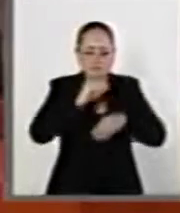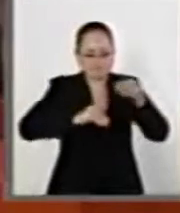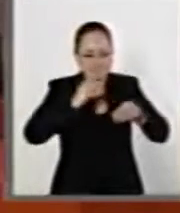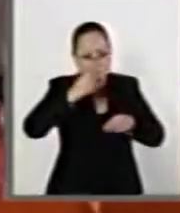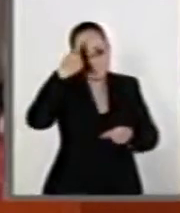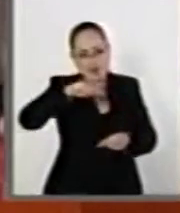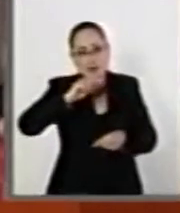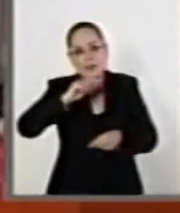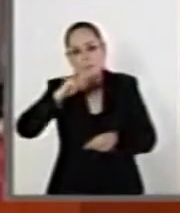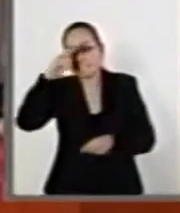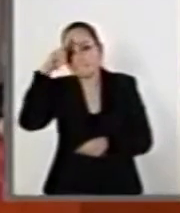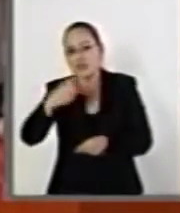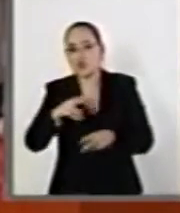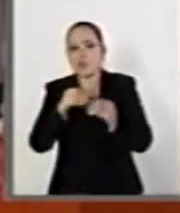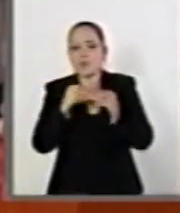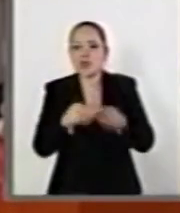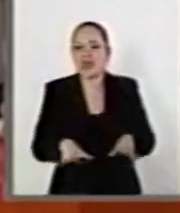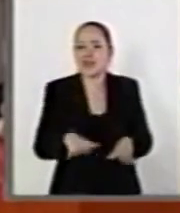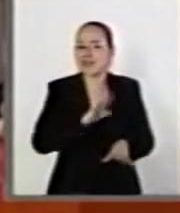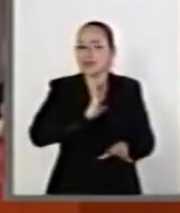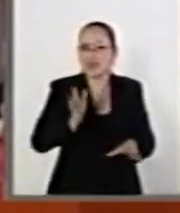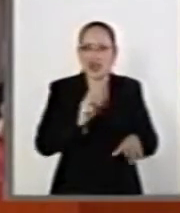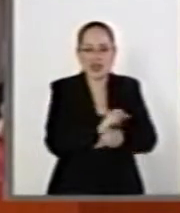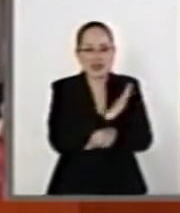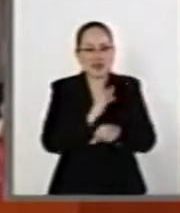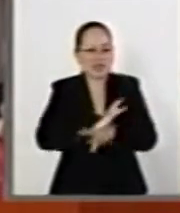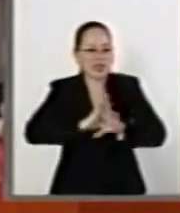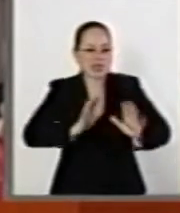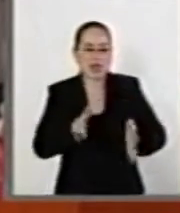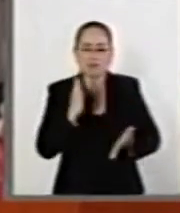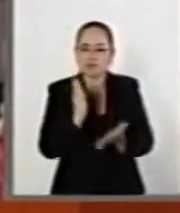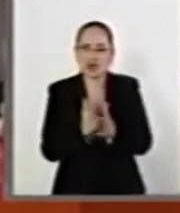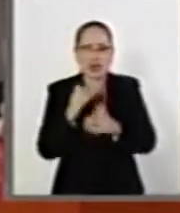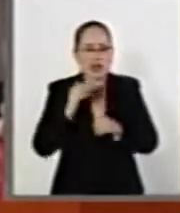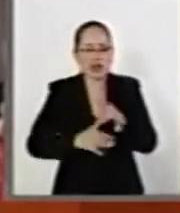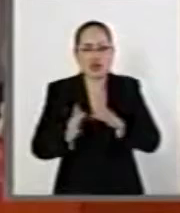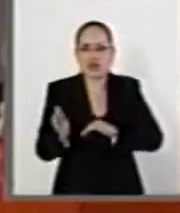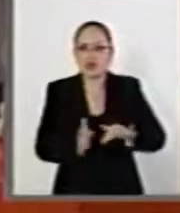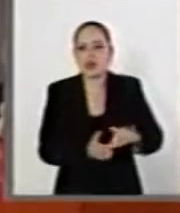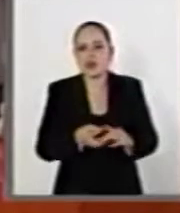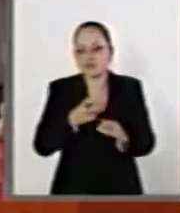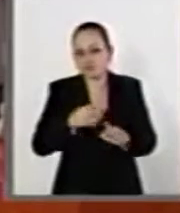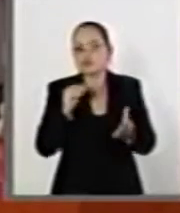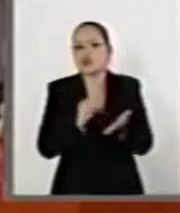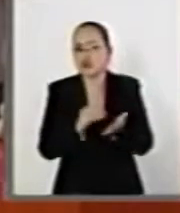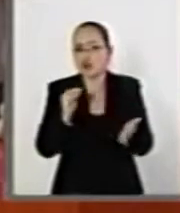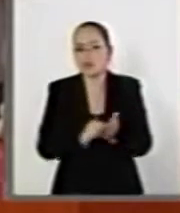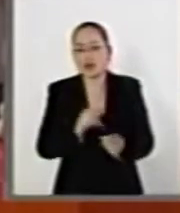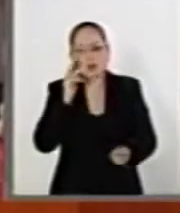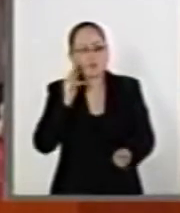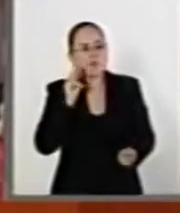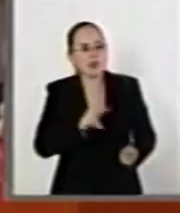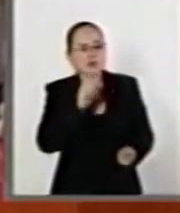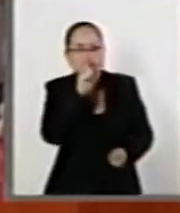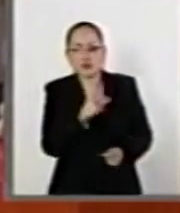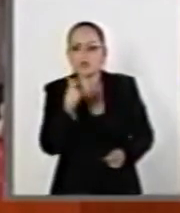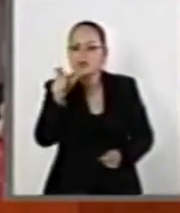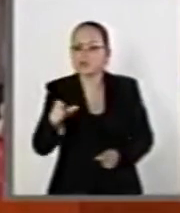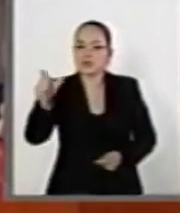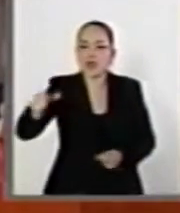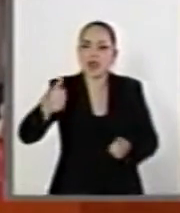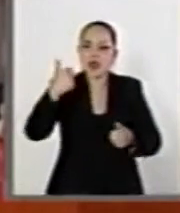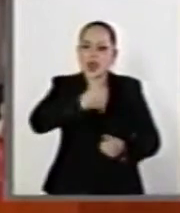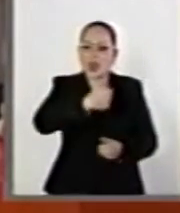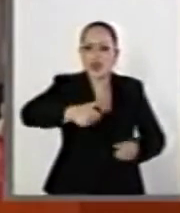el sector energético sigue vigente y lo vemos con los perfiles de las personas que hoy